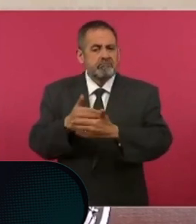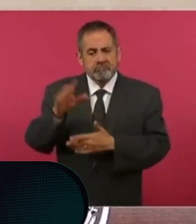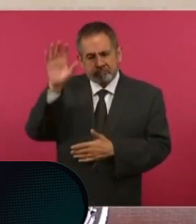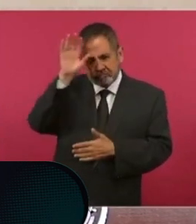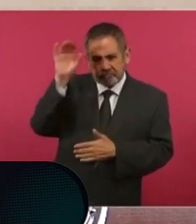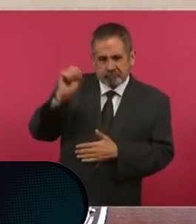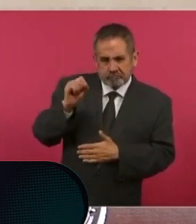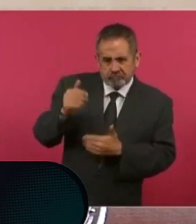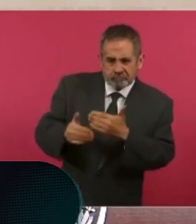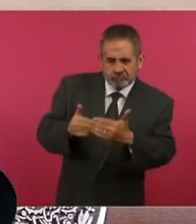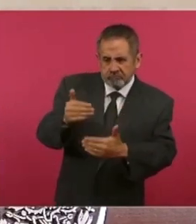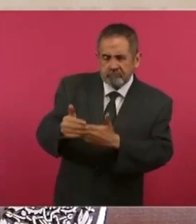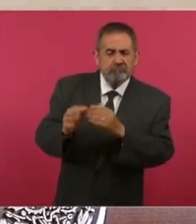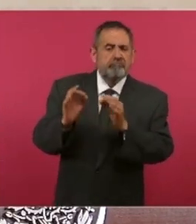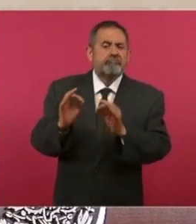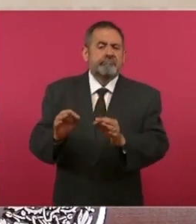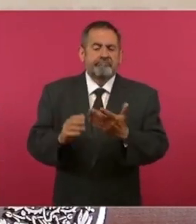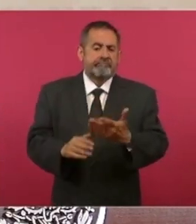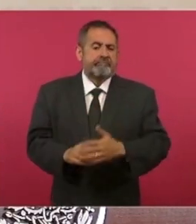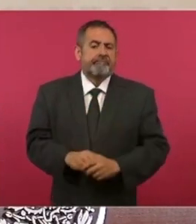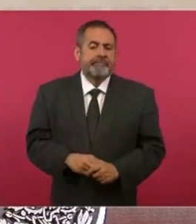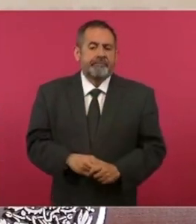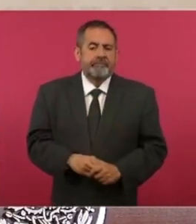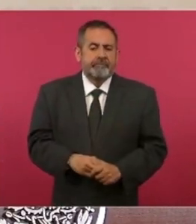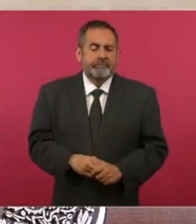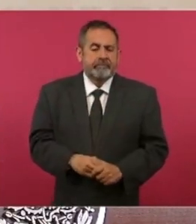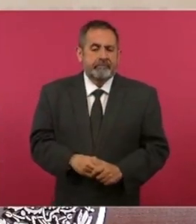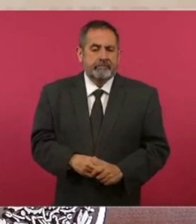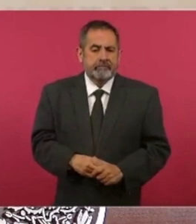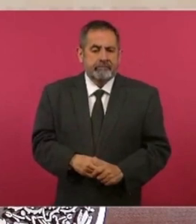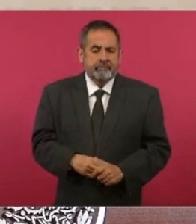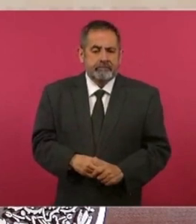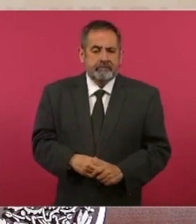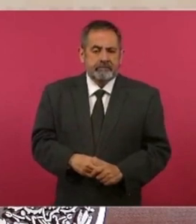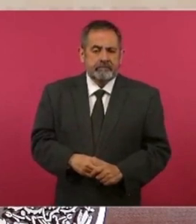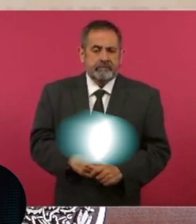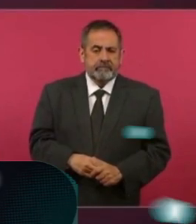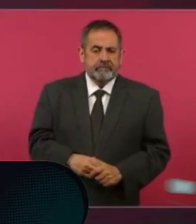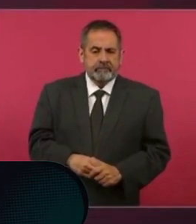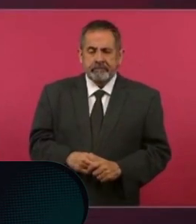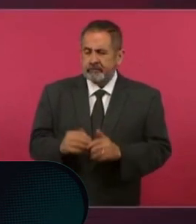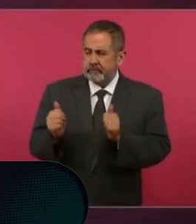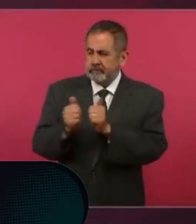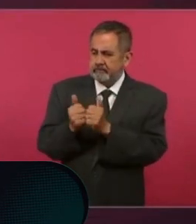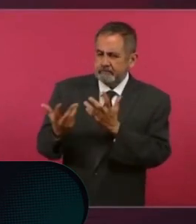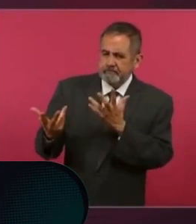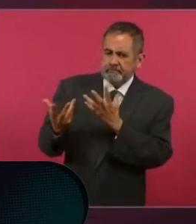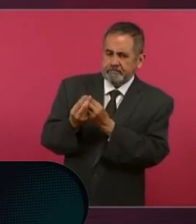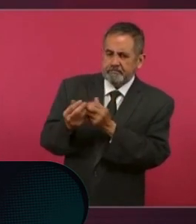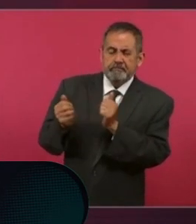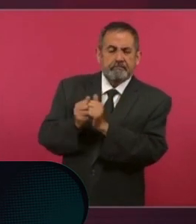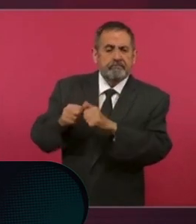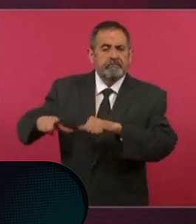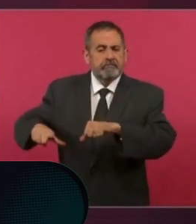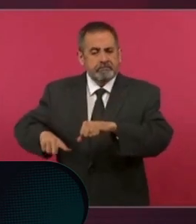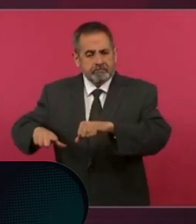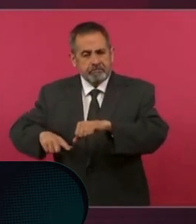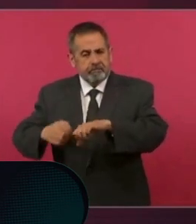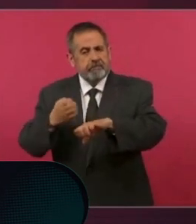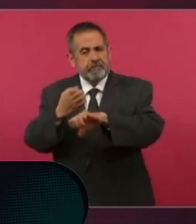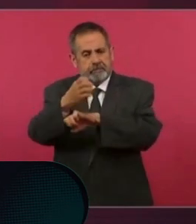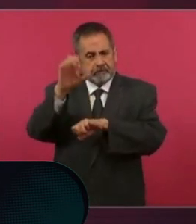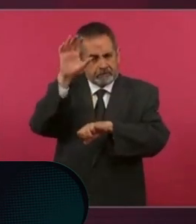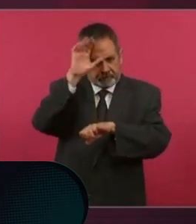y es la acción conjunta del gobierno del Estado